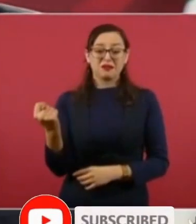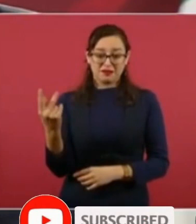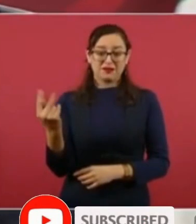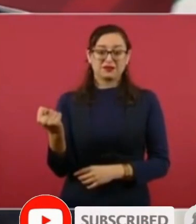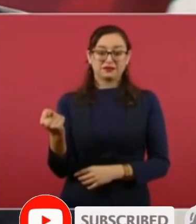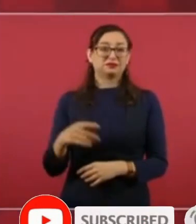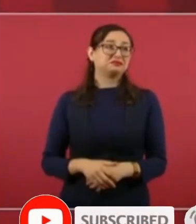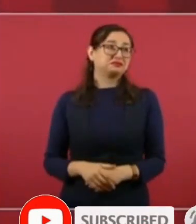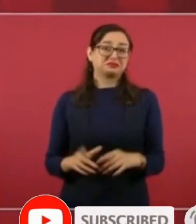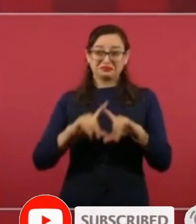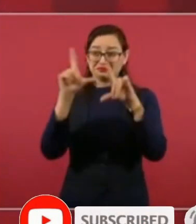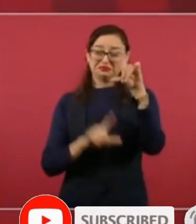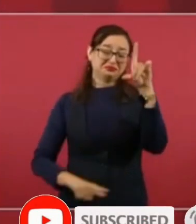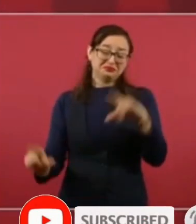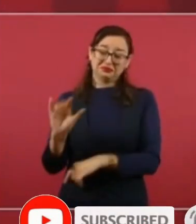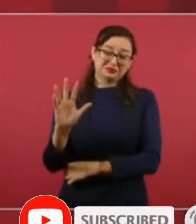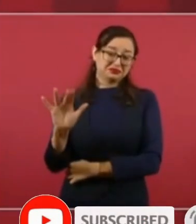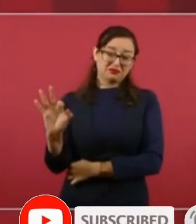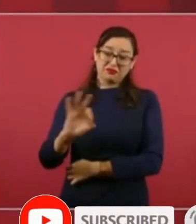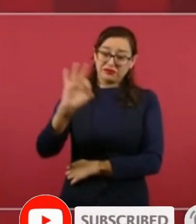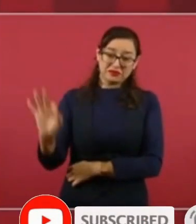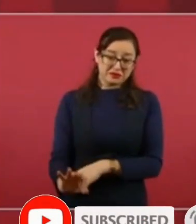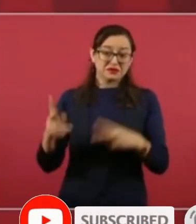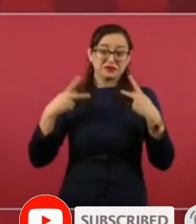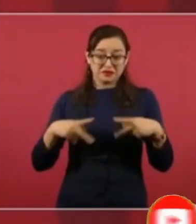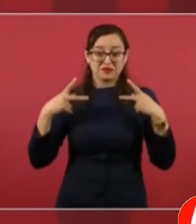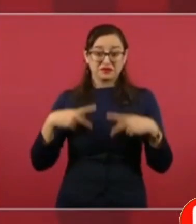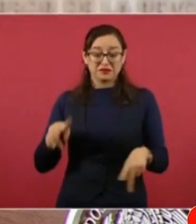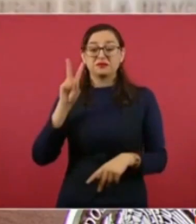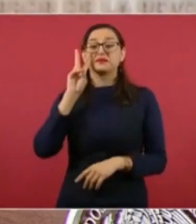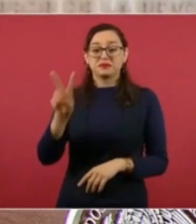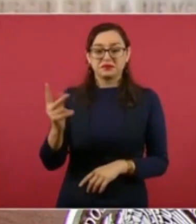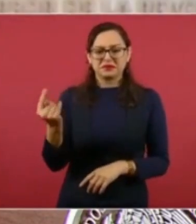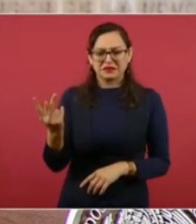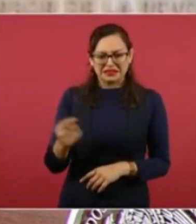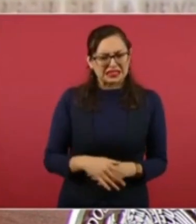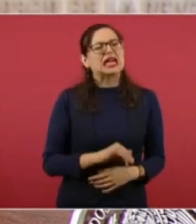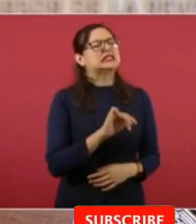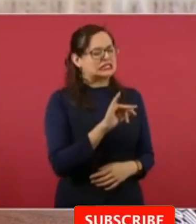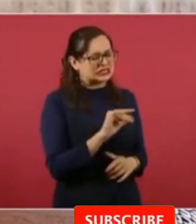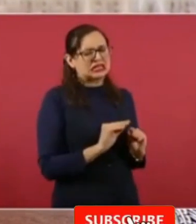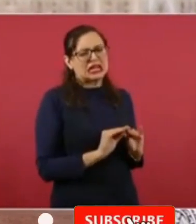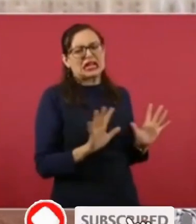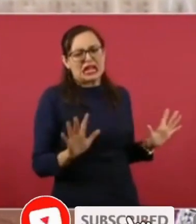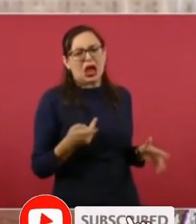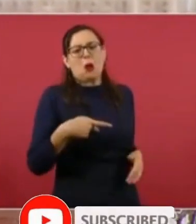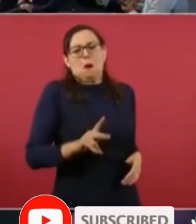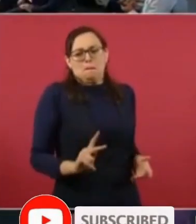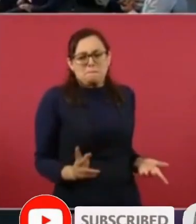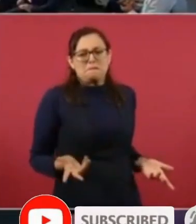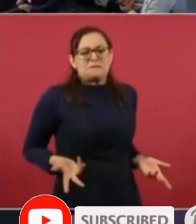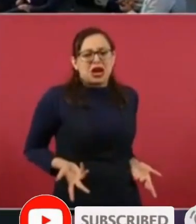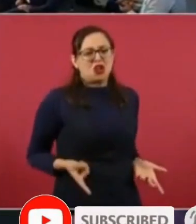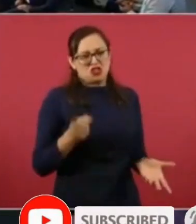casi el 50% de la población pero eso queda claro presidente lo que yo estoy diciendo por